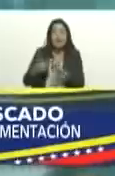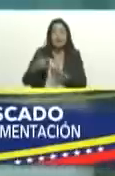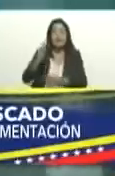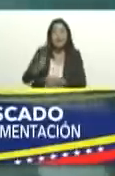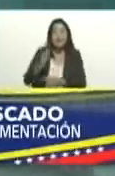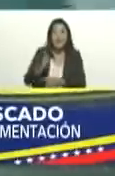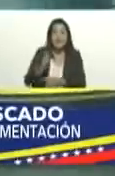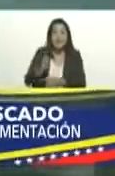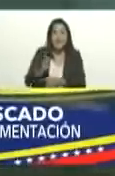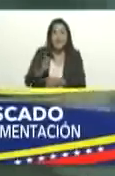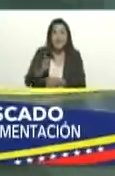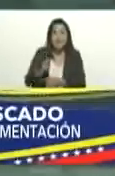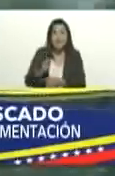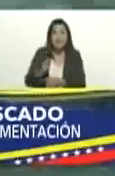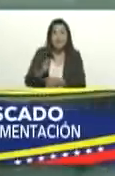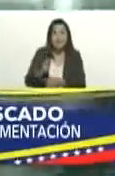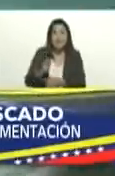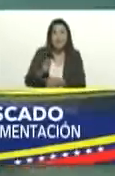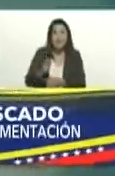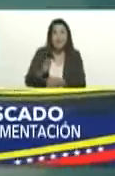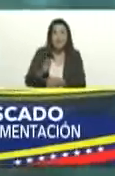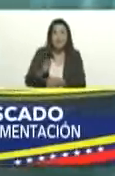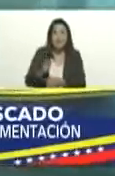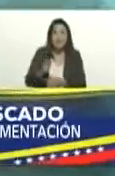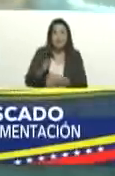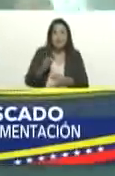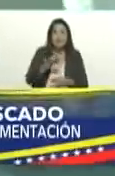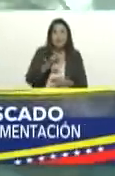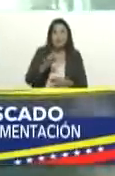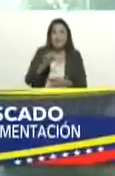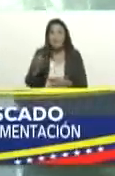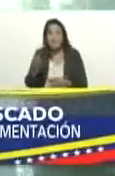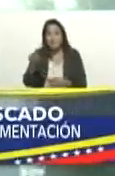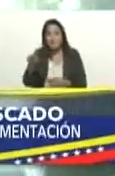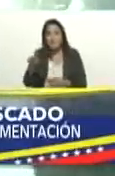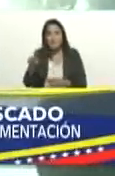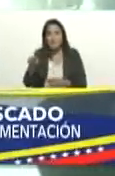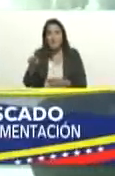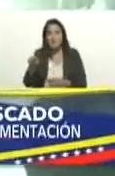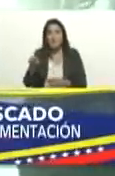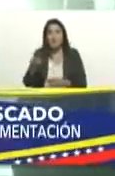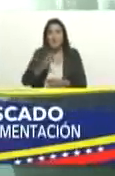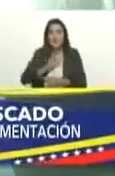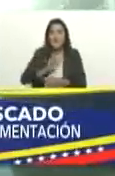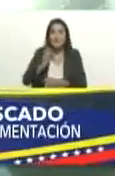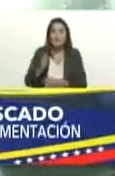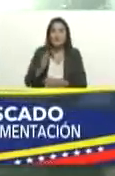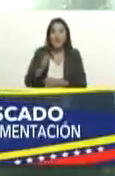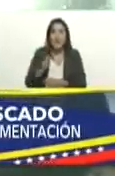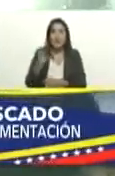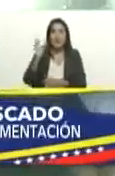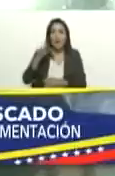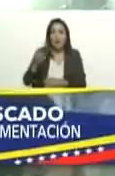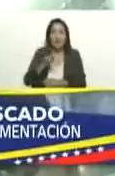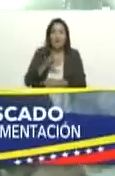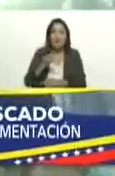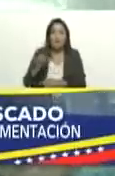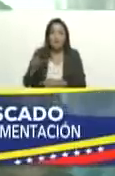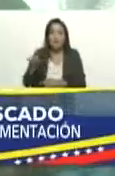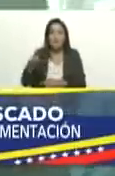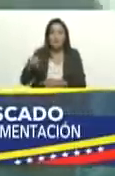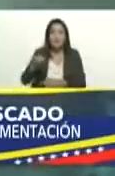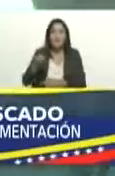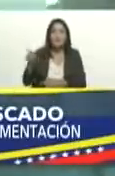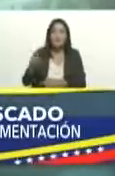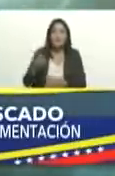vigésimo primero del área de Caracas del Distrito Capital la medida de aseguramiento e incautación